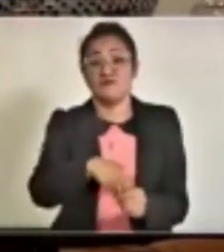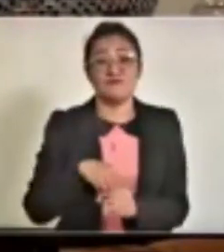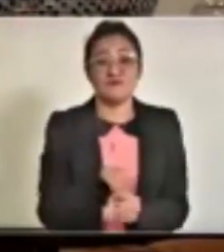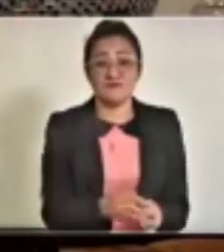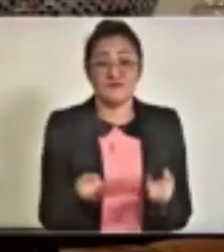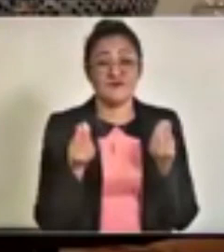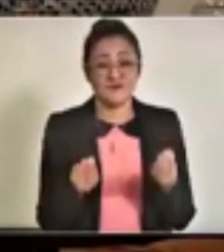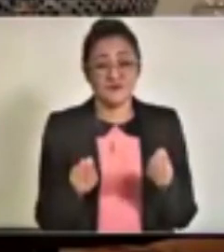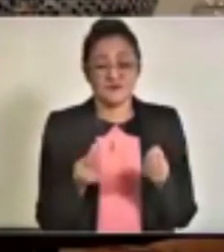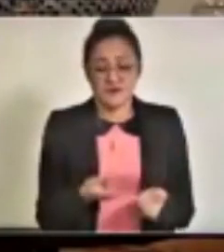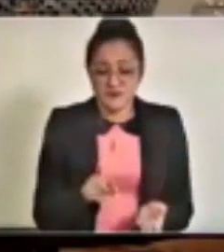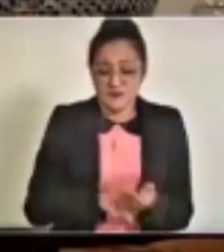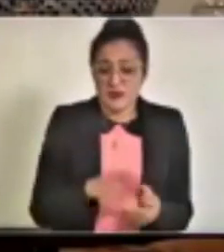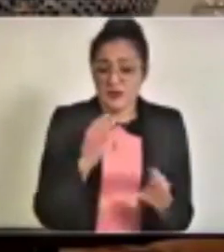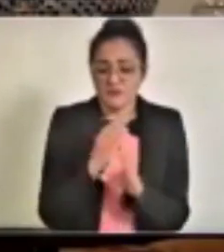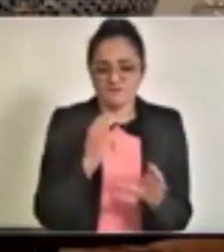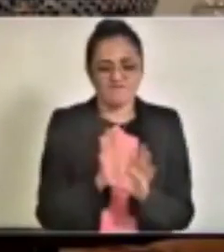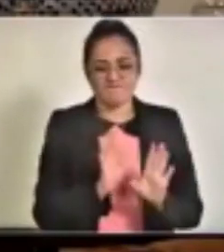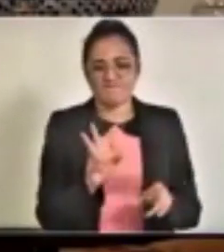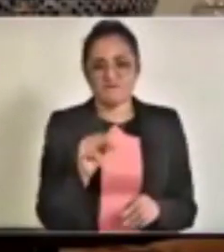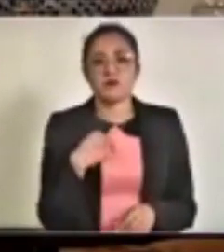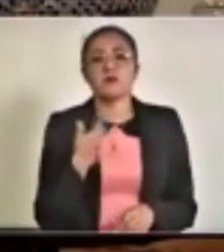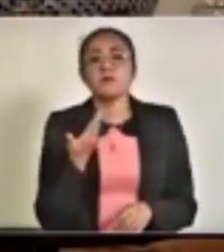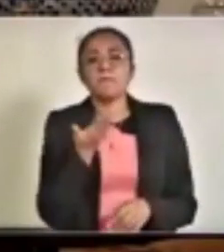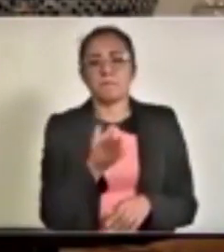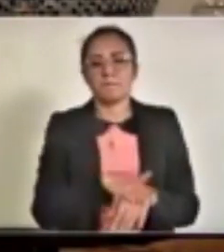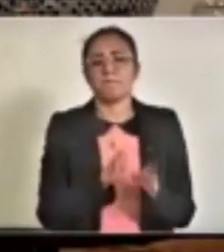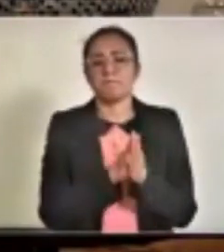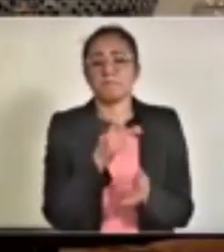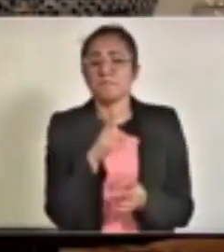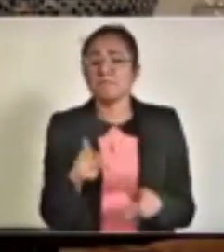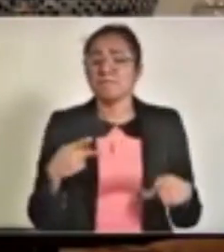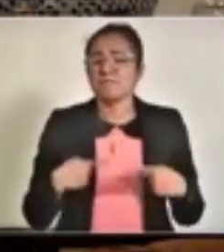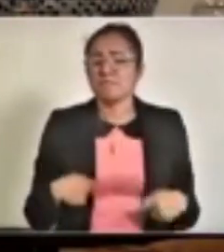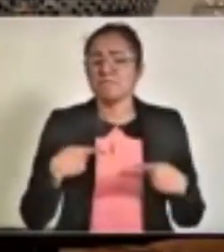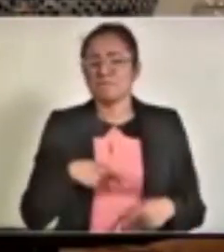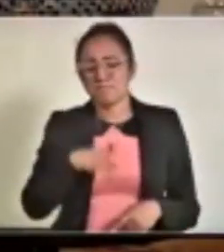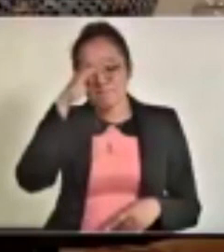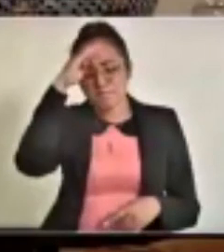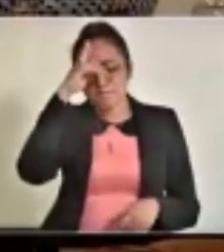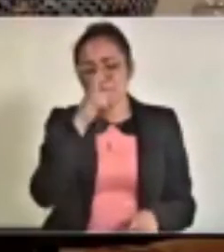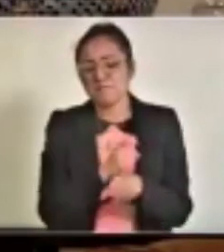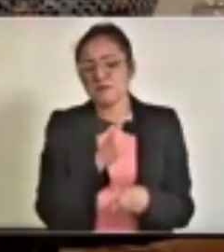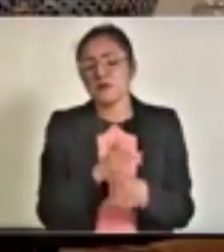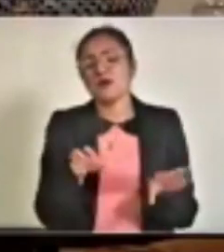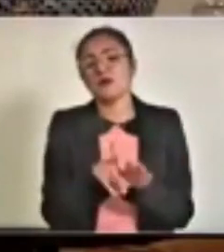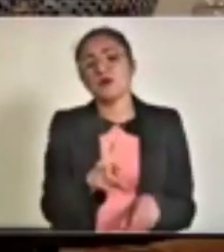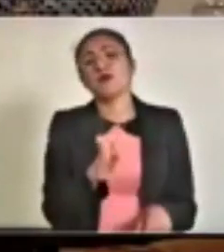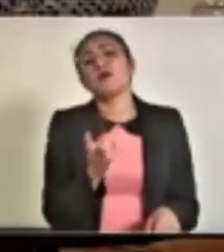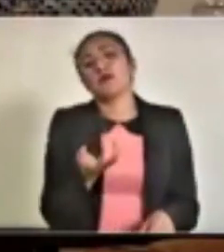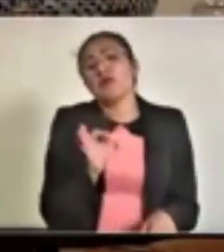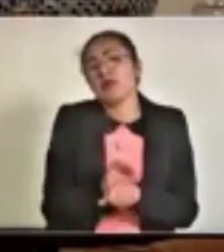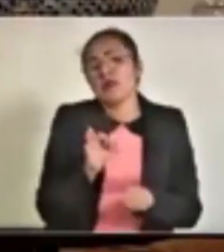las rutas. Y ahí lo que les pedimos es a las propias gentes que defiendan su derecho